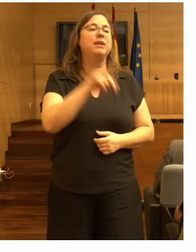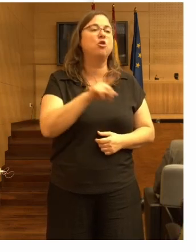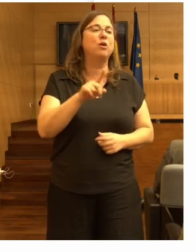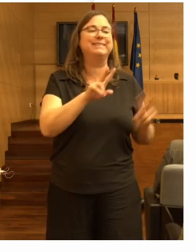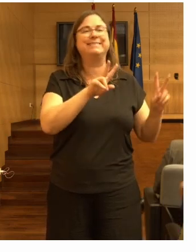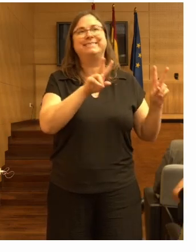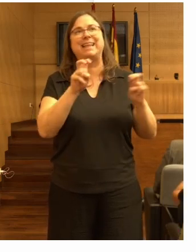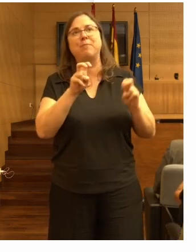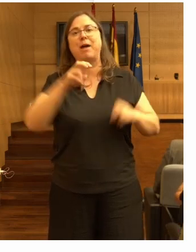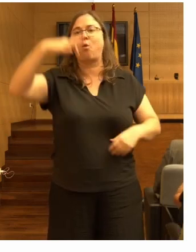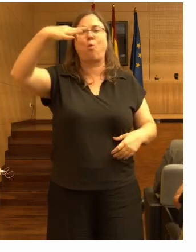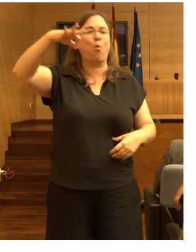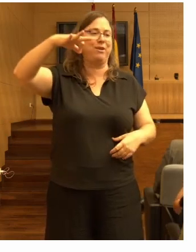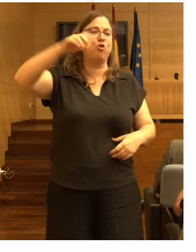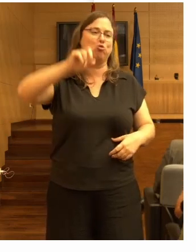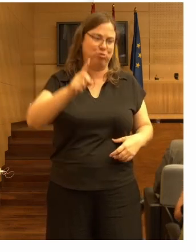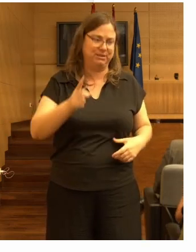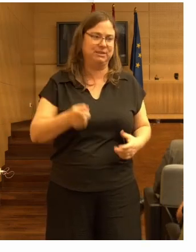tema único